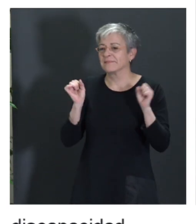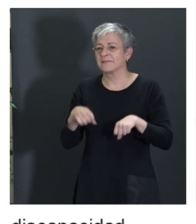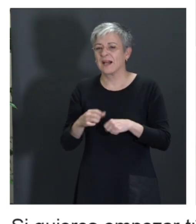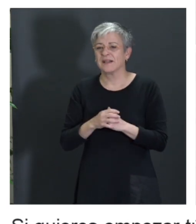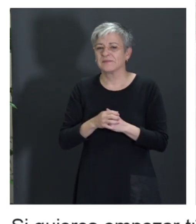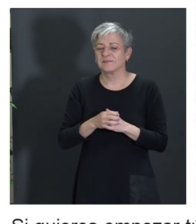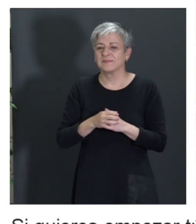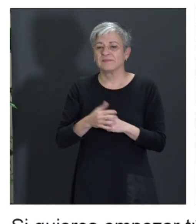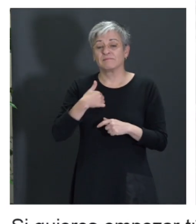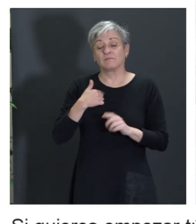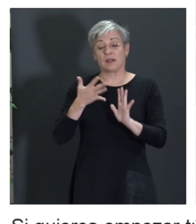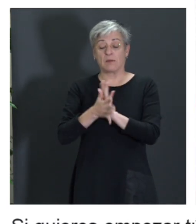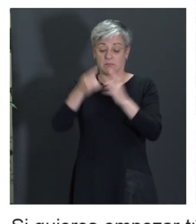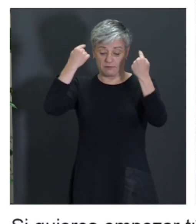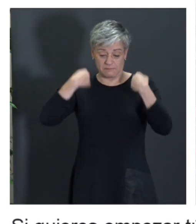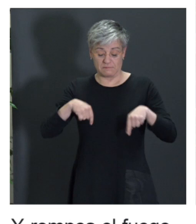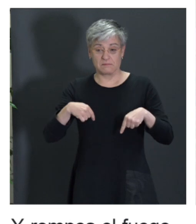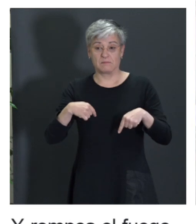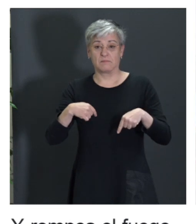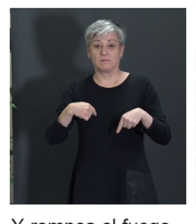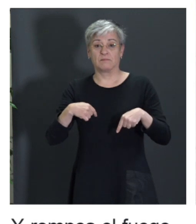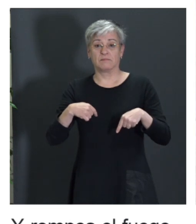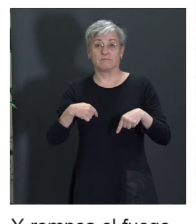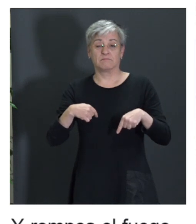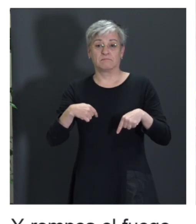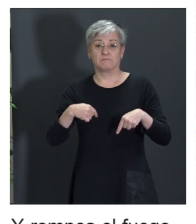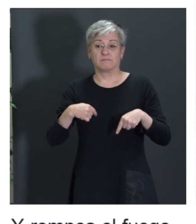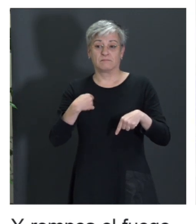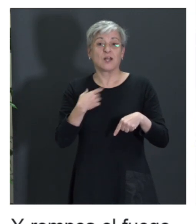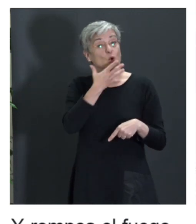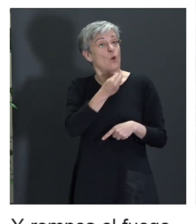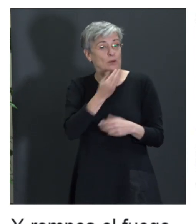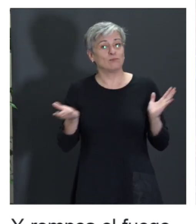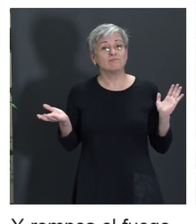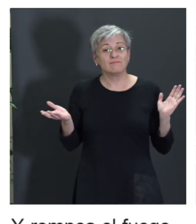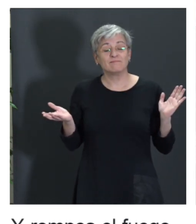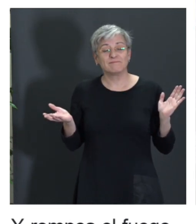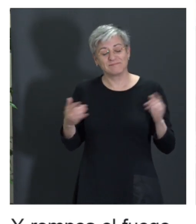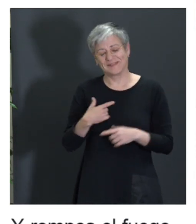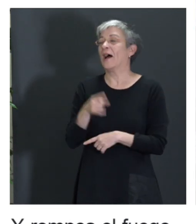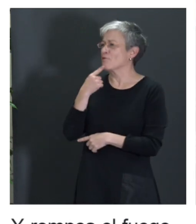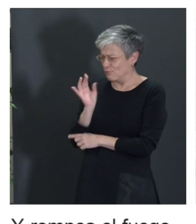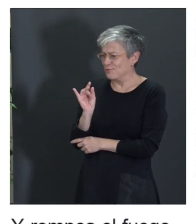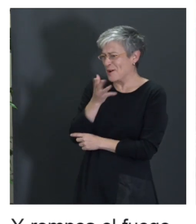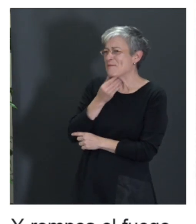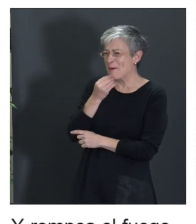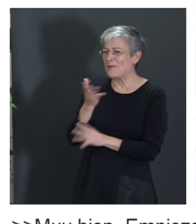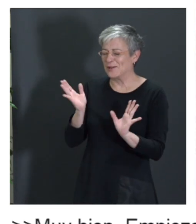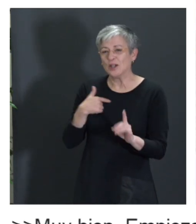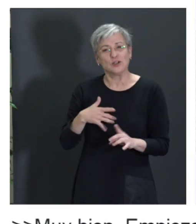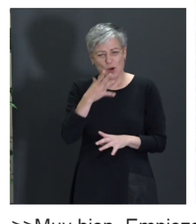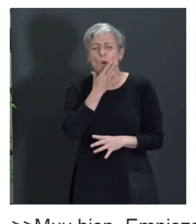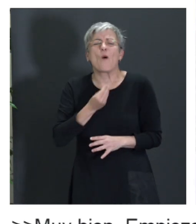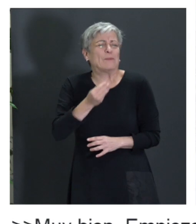Bueno, pues empiezo con una descripción física mía. Yo soy guapo. Muy guapo. Extraordinariamente guapo.